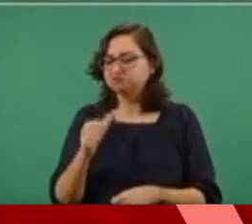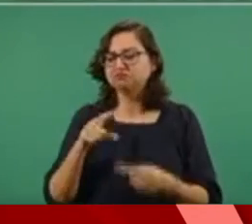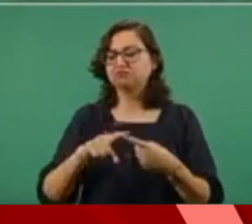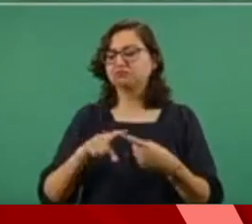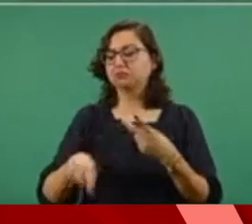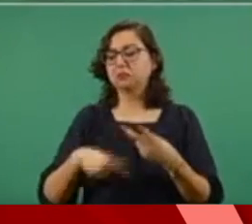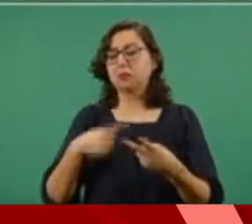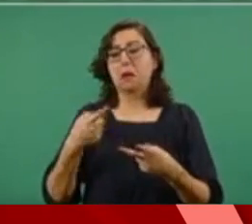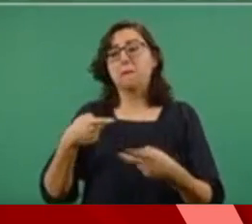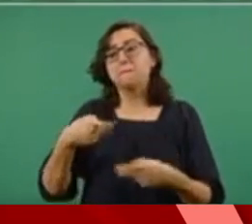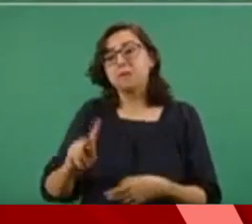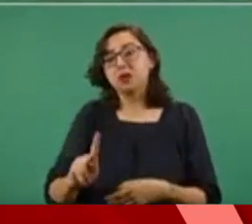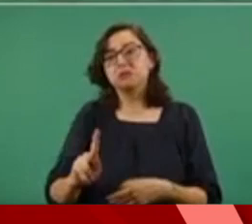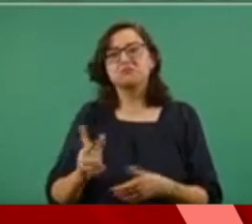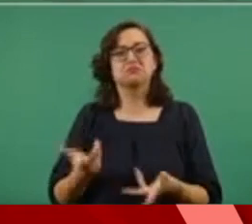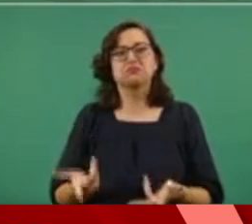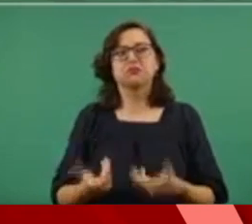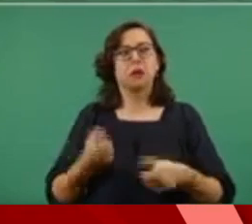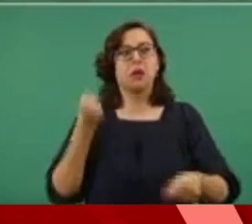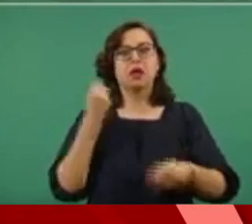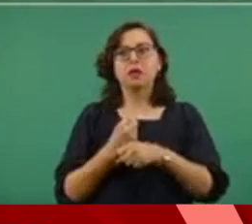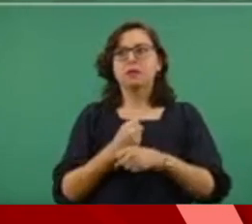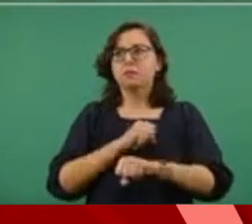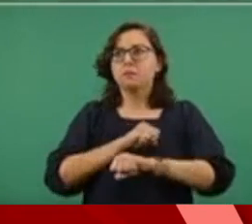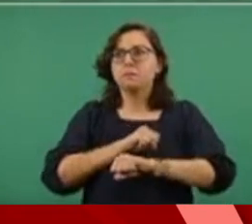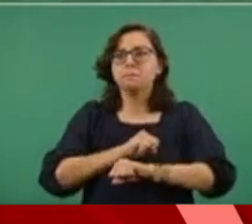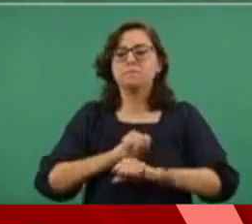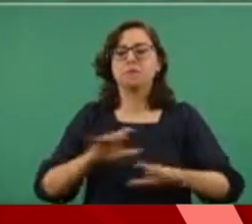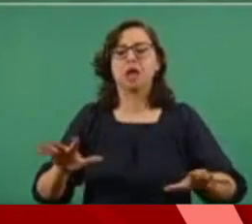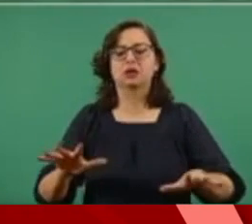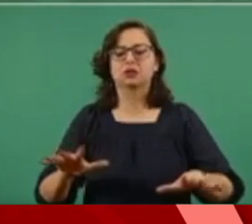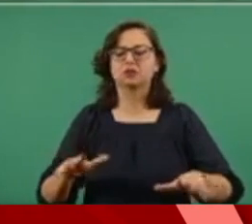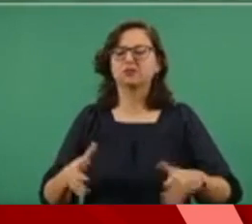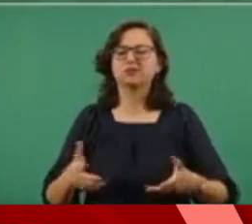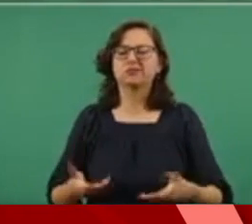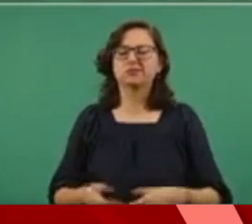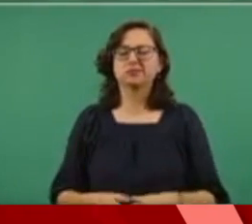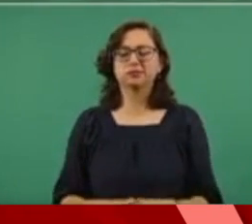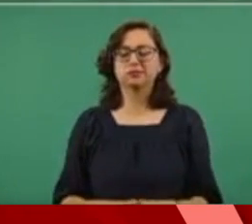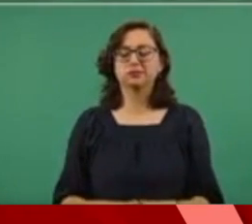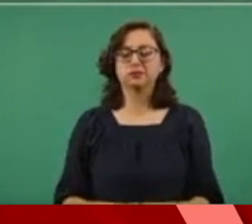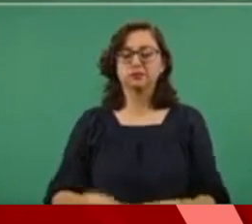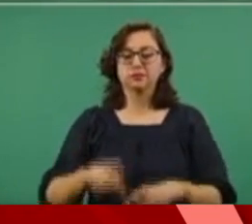Además, no les ayudan